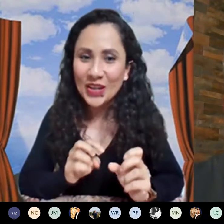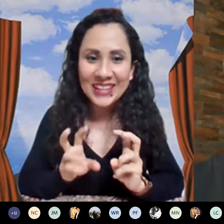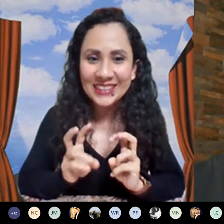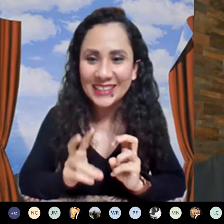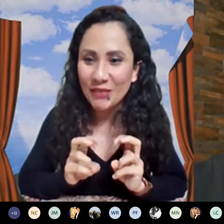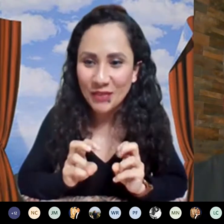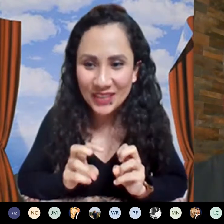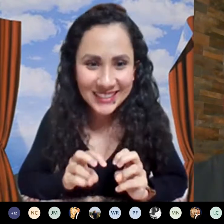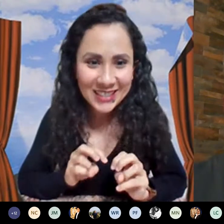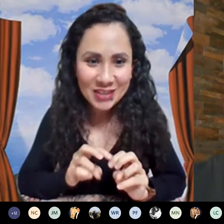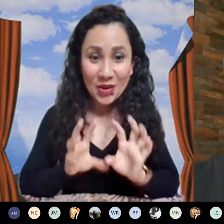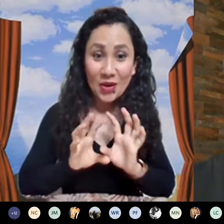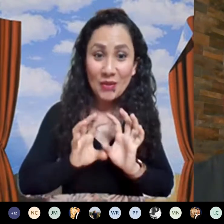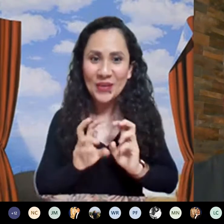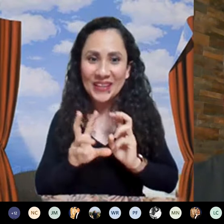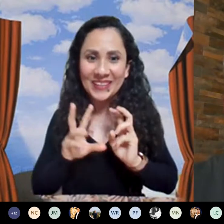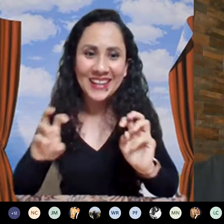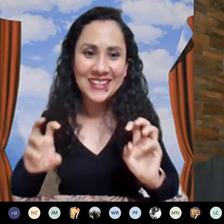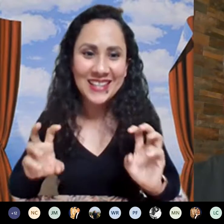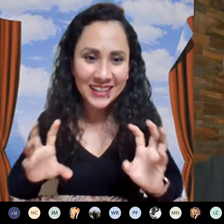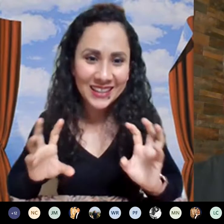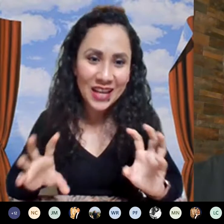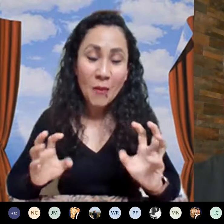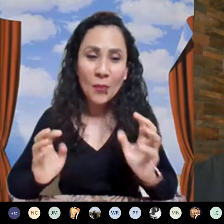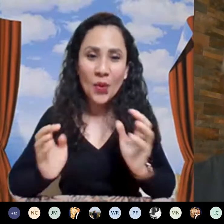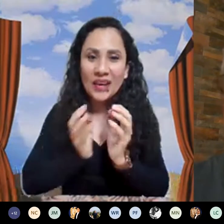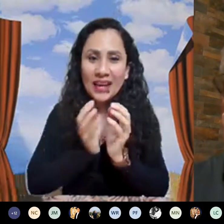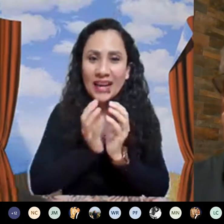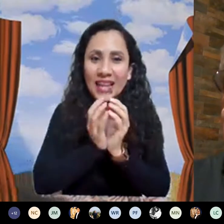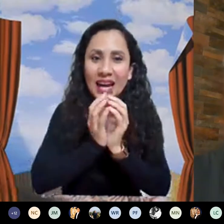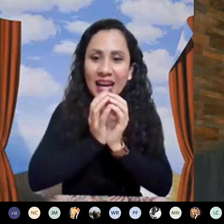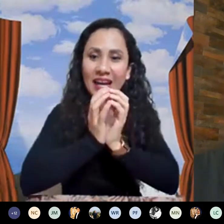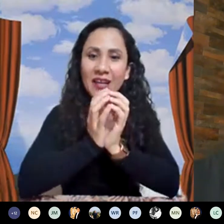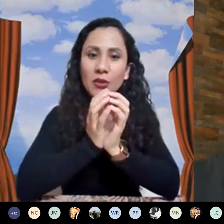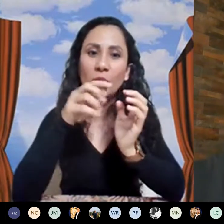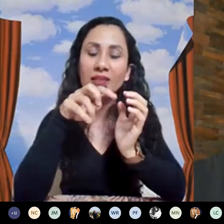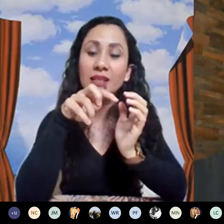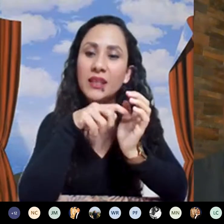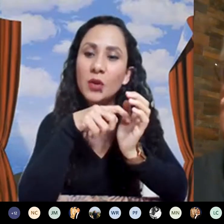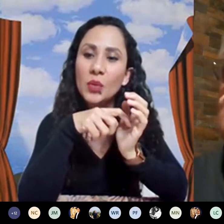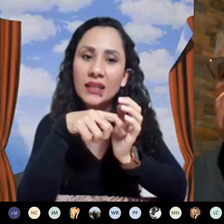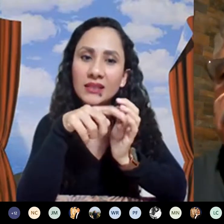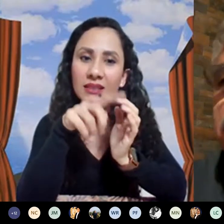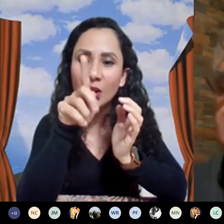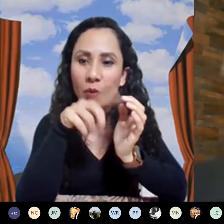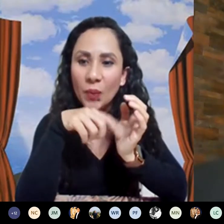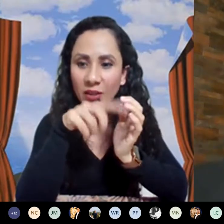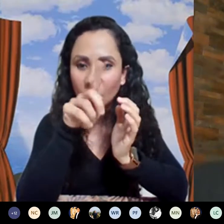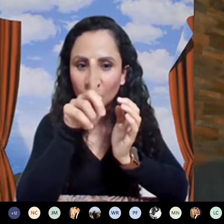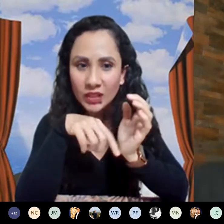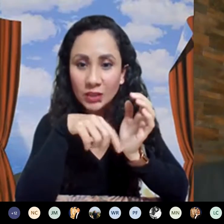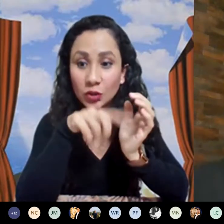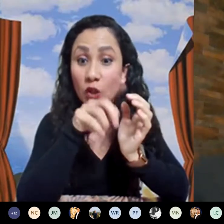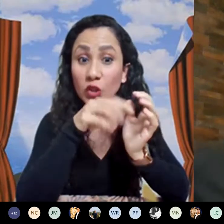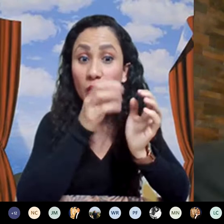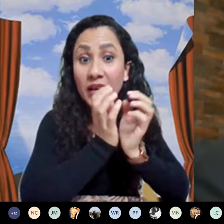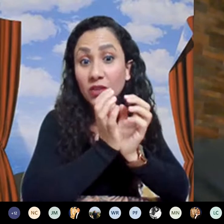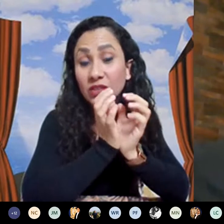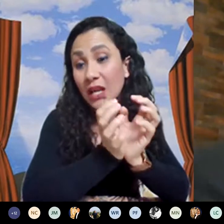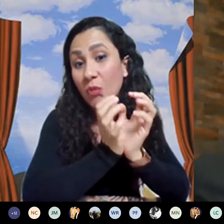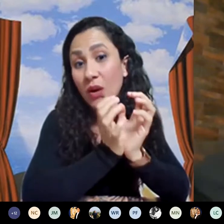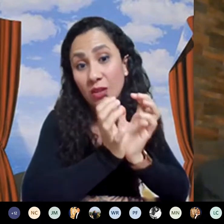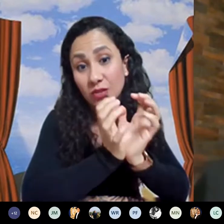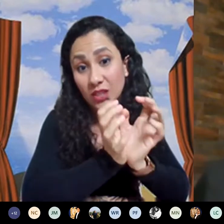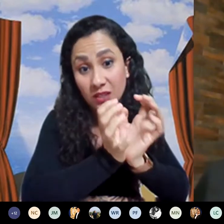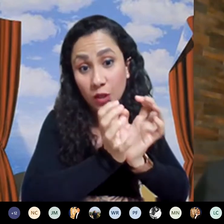no quiero decir difícil yo digo como interesante porque en cada gen tú vas a tener una lista de objetos que son los